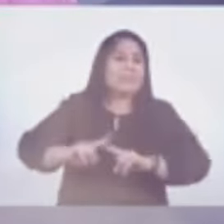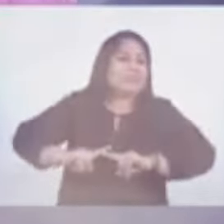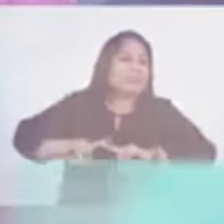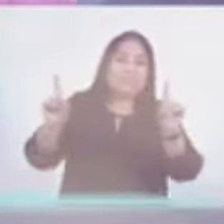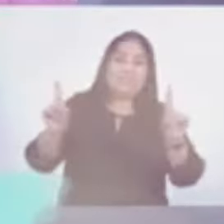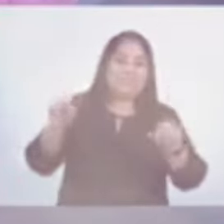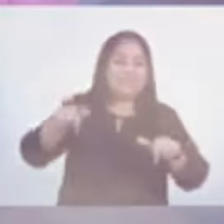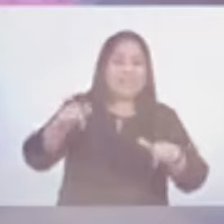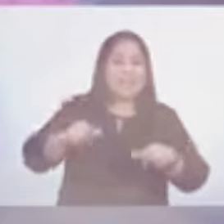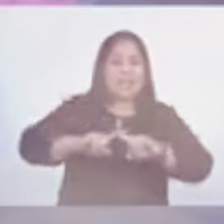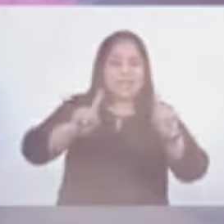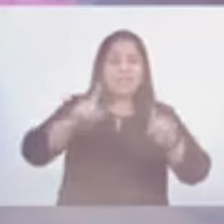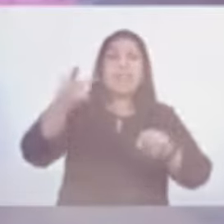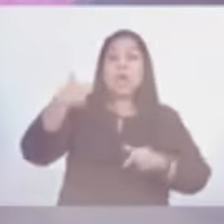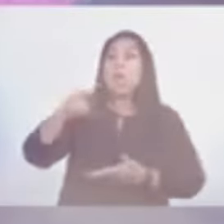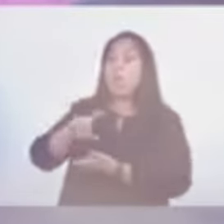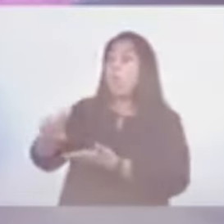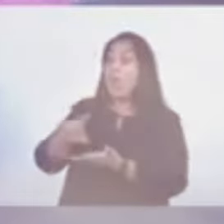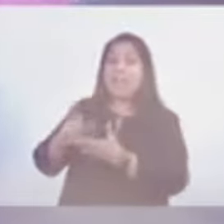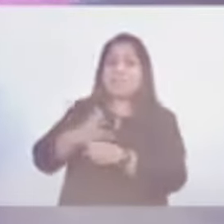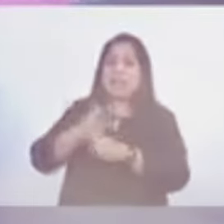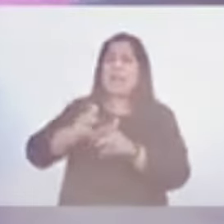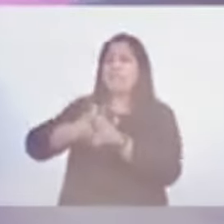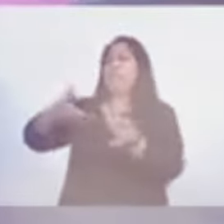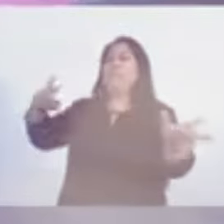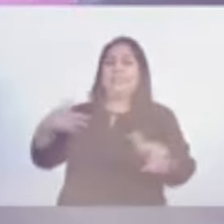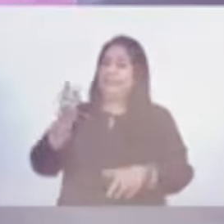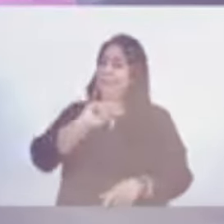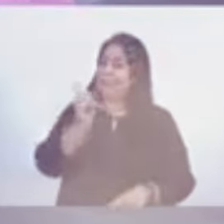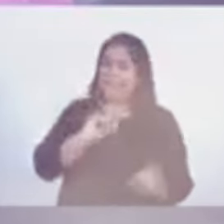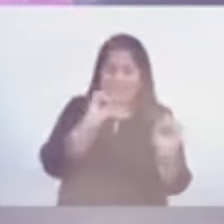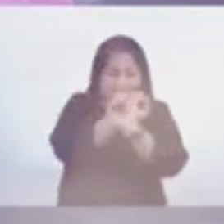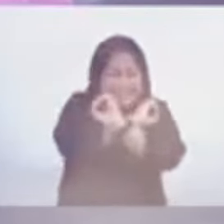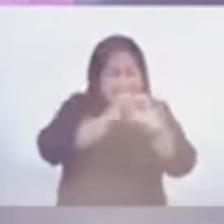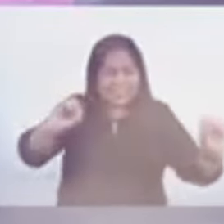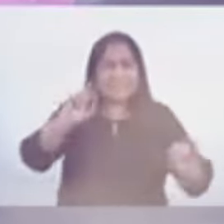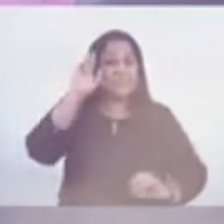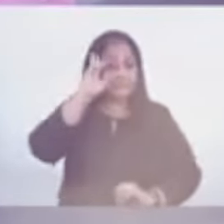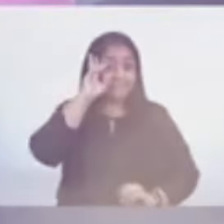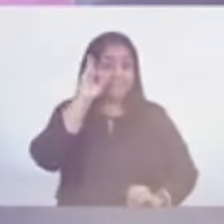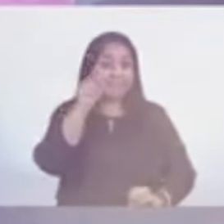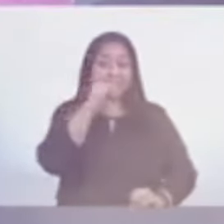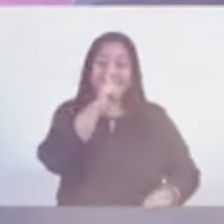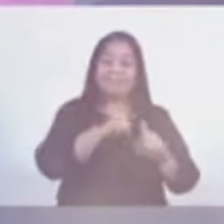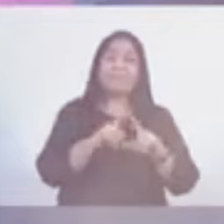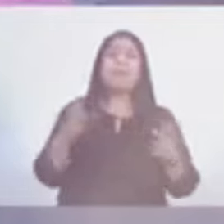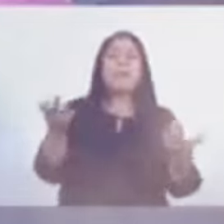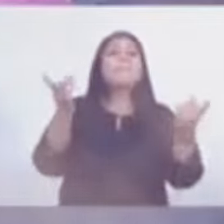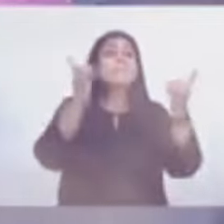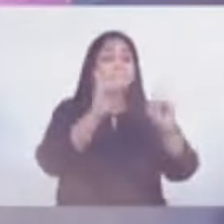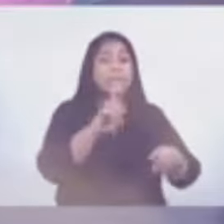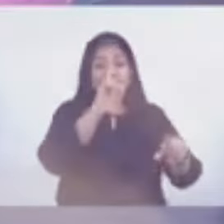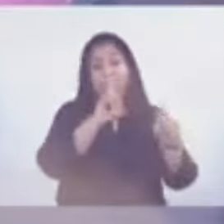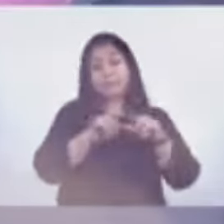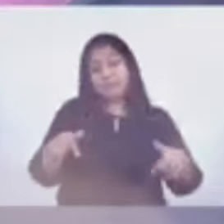de la que hay ahora, una ciudad de Guatemala que no tenía tráfico. Solo imagínense cómo puede ser. Pero que